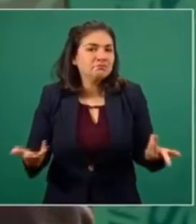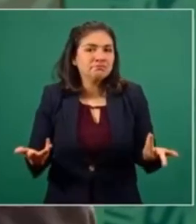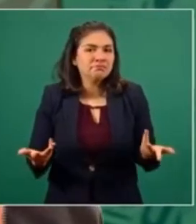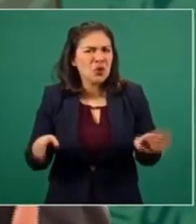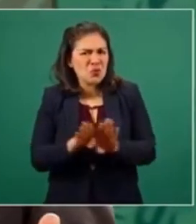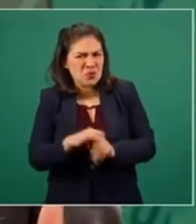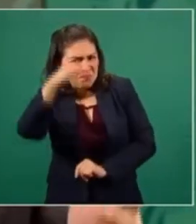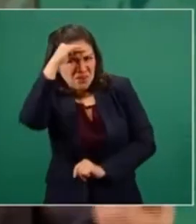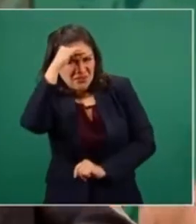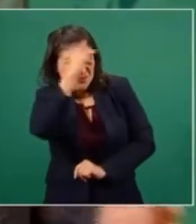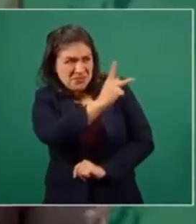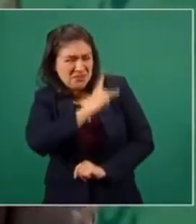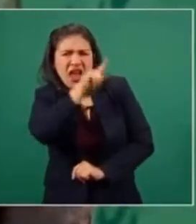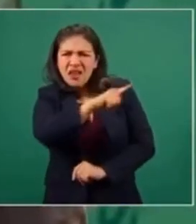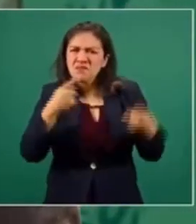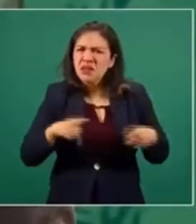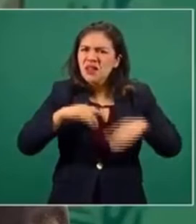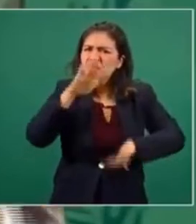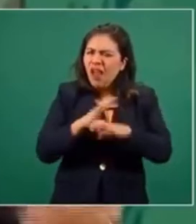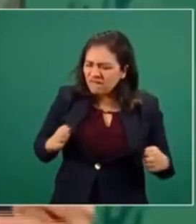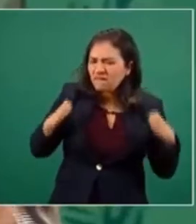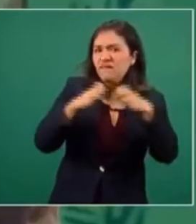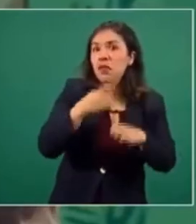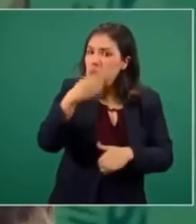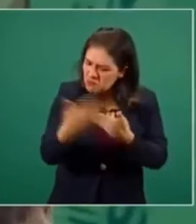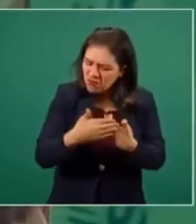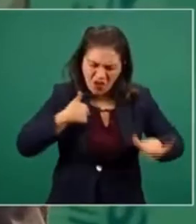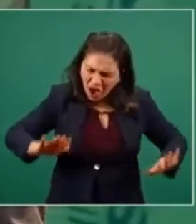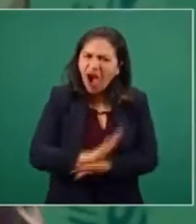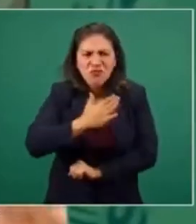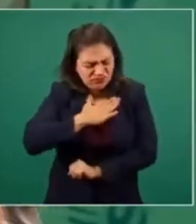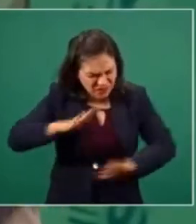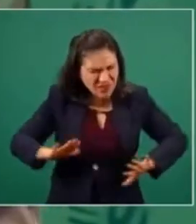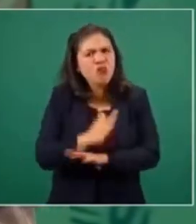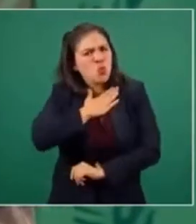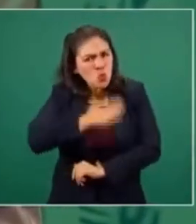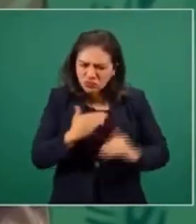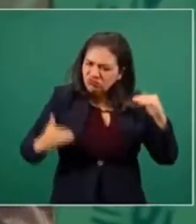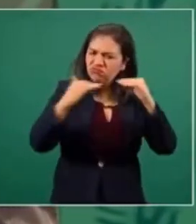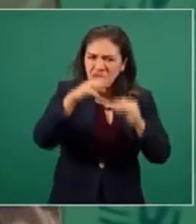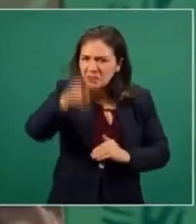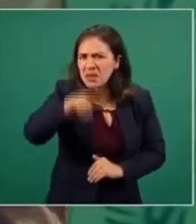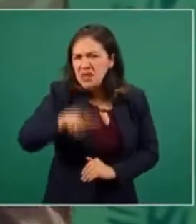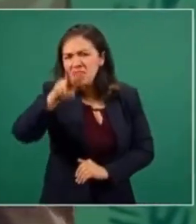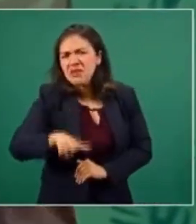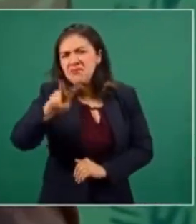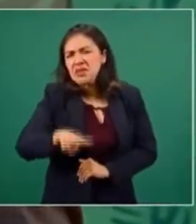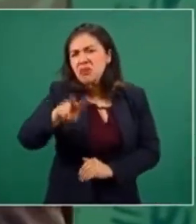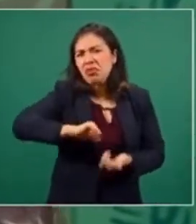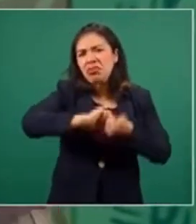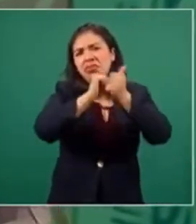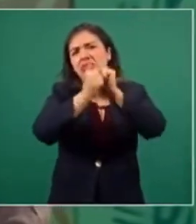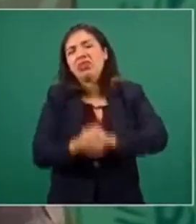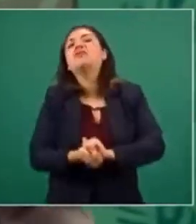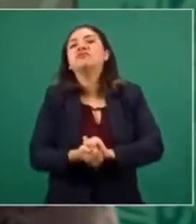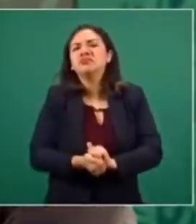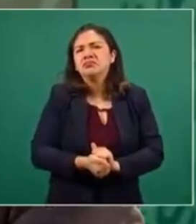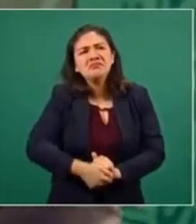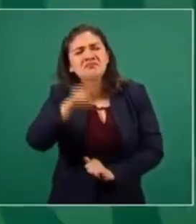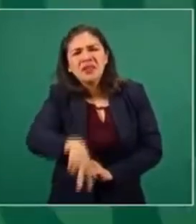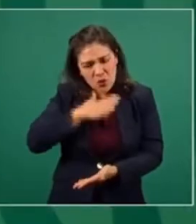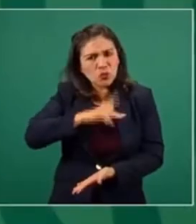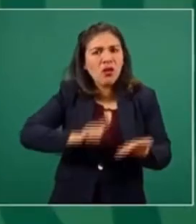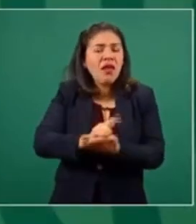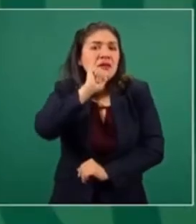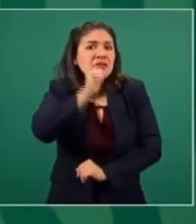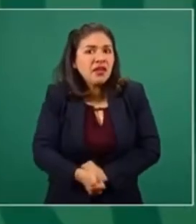¿Cómo compararnos con gente que engañó de que iba a haber un cambio, de que iba a haber democracia? Y se convirtió de inmediato en un traidor a la